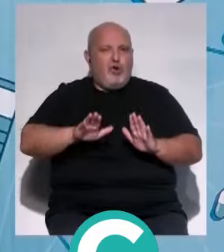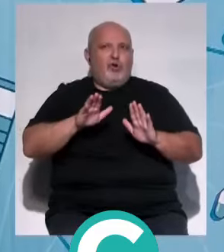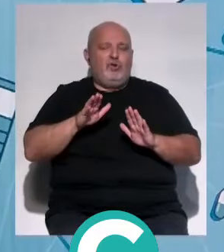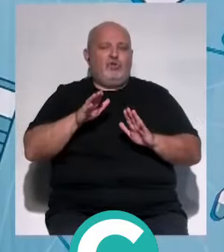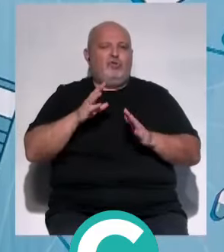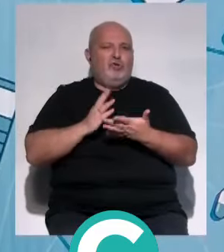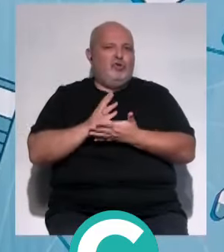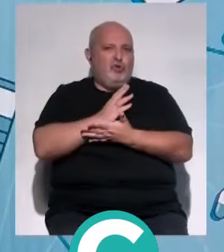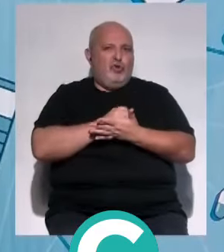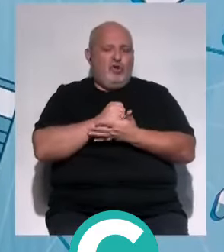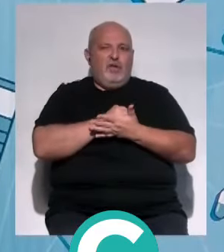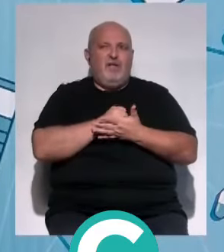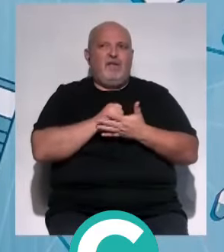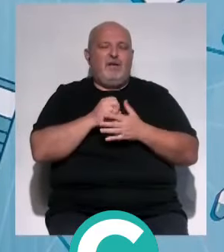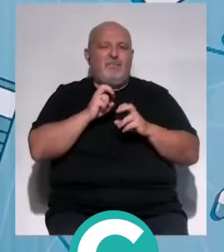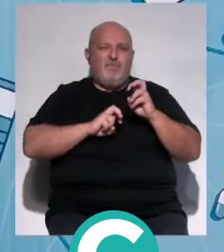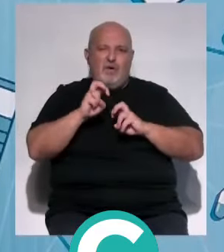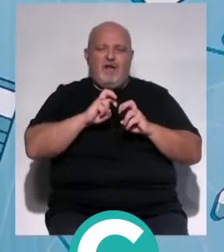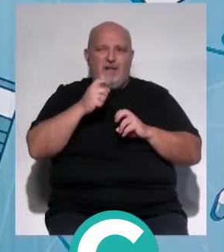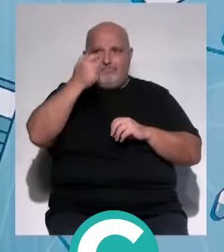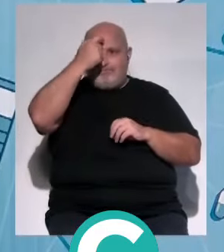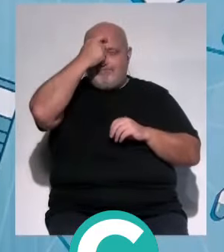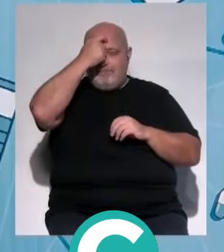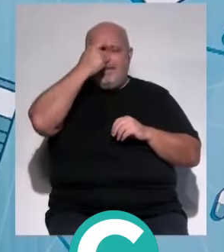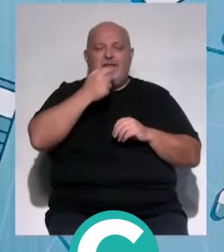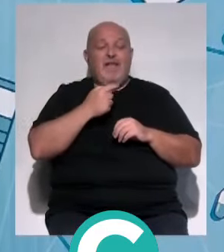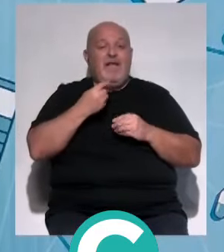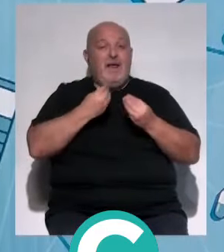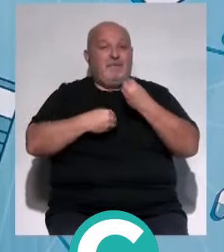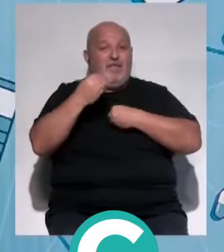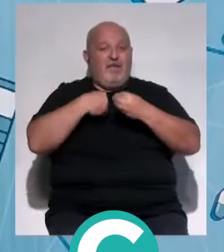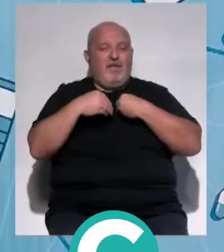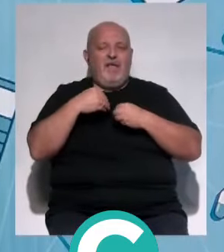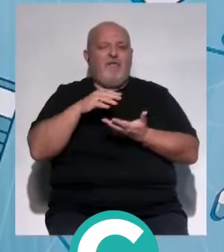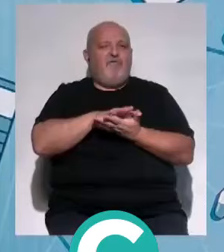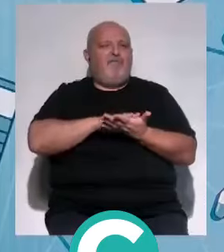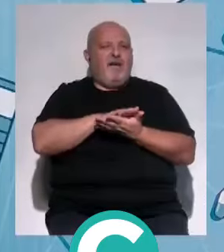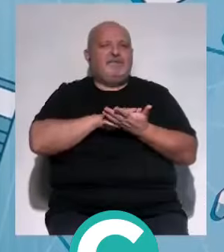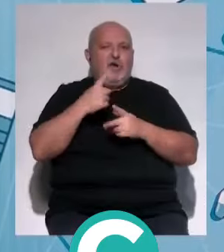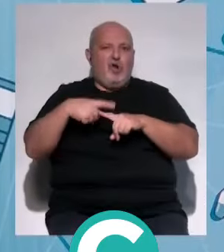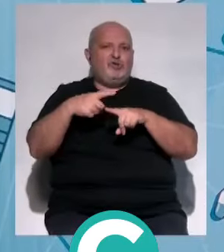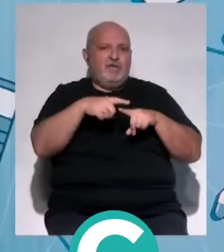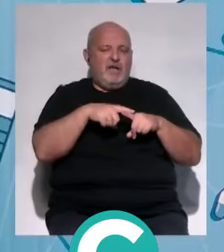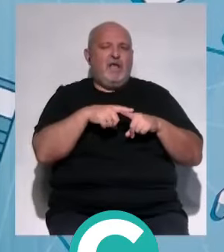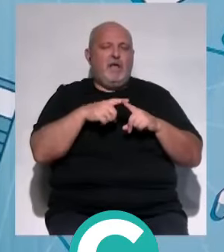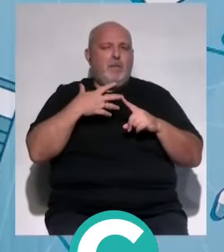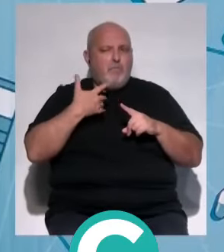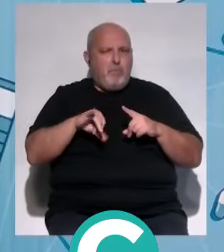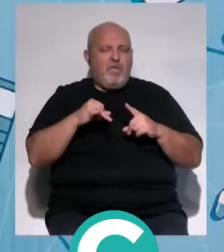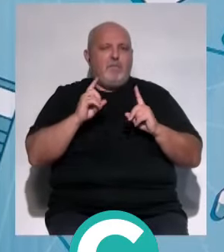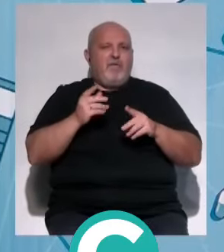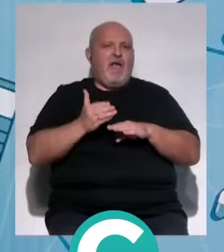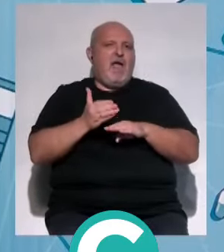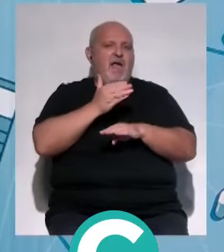todas, por todo. Es que deberíamos de grabarnos aquí que la alimentación es la base de muchas cosas y podemos prevenir mucho